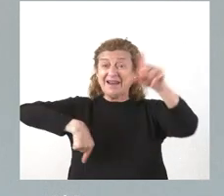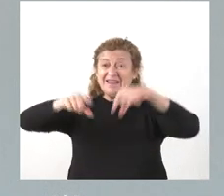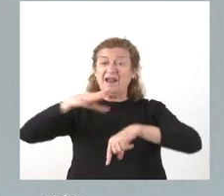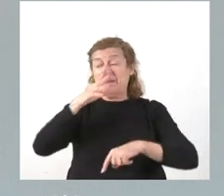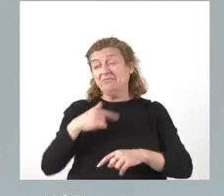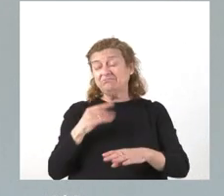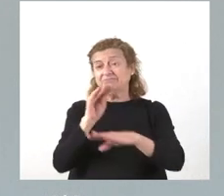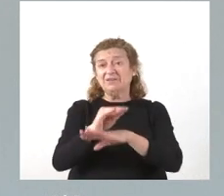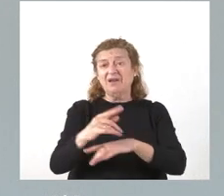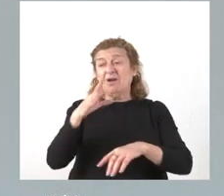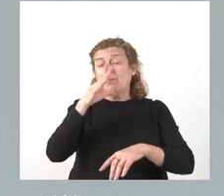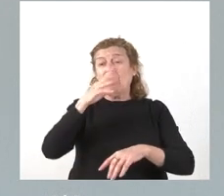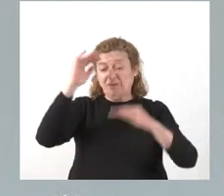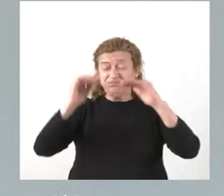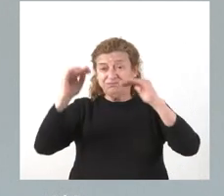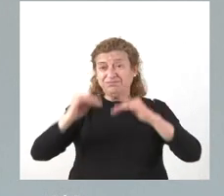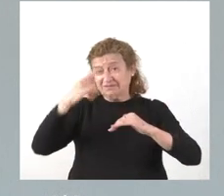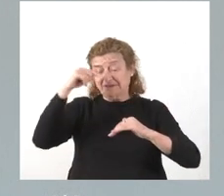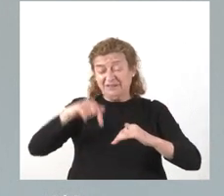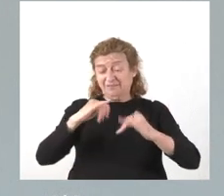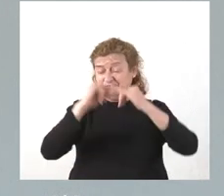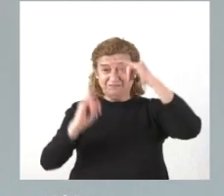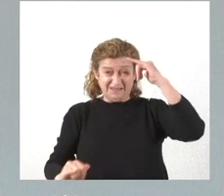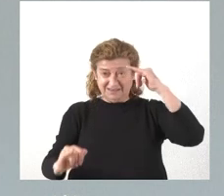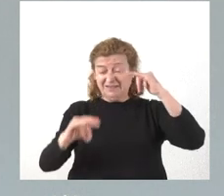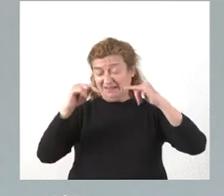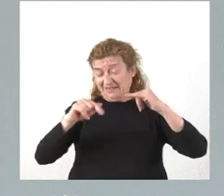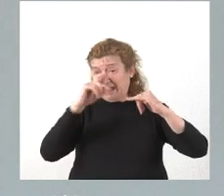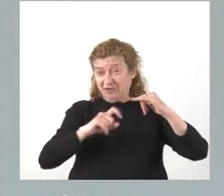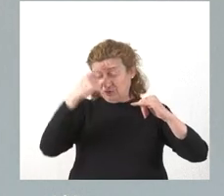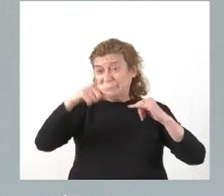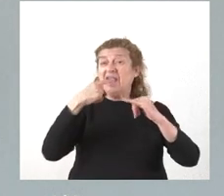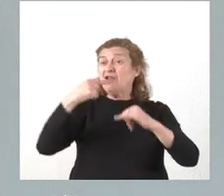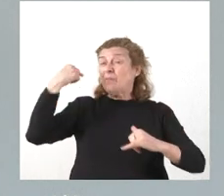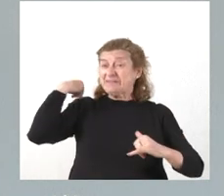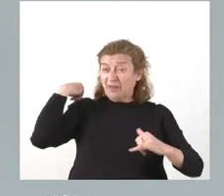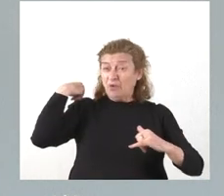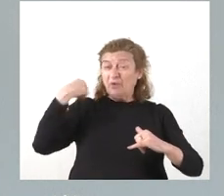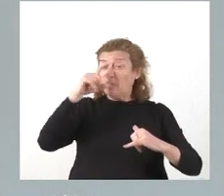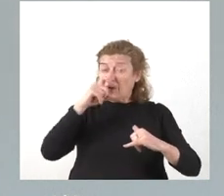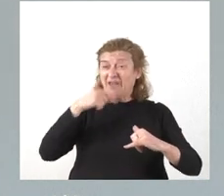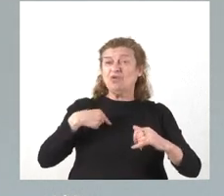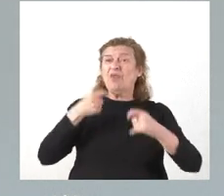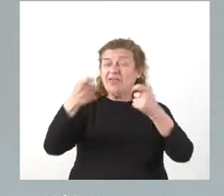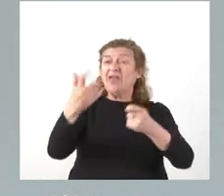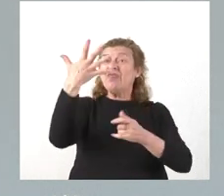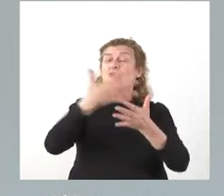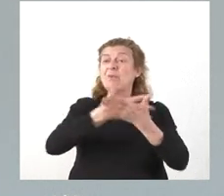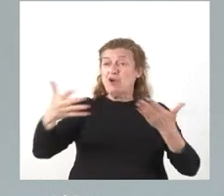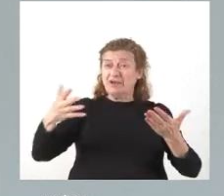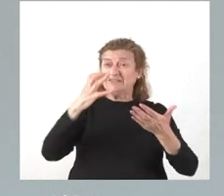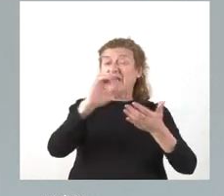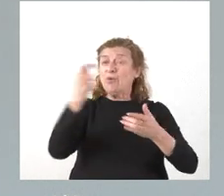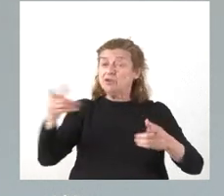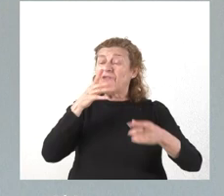de explotación de este ejercicio. Recordarán ustedes que, a final del año pasado, incorporamos cinco millones de euros que